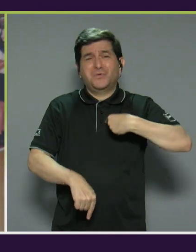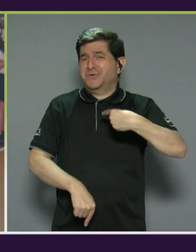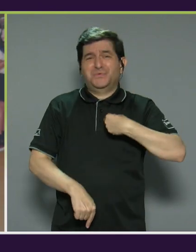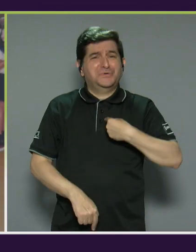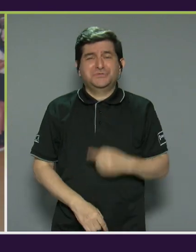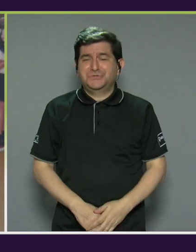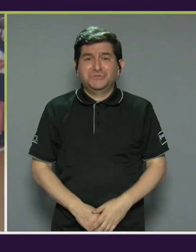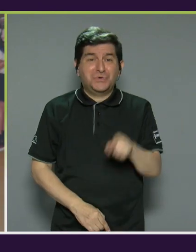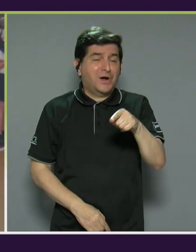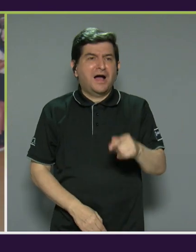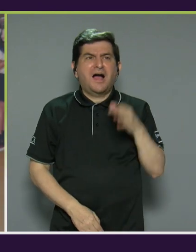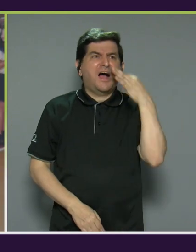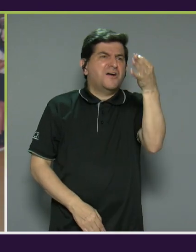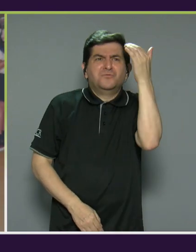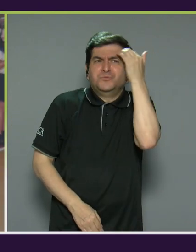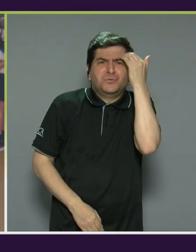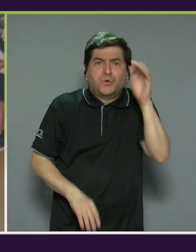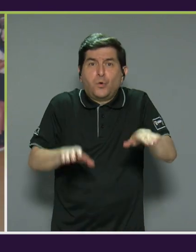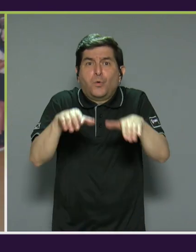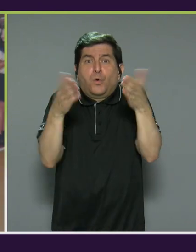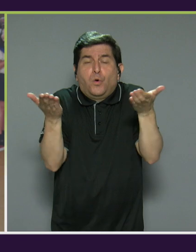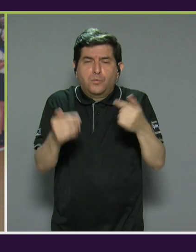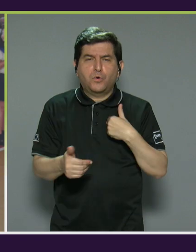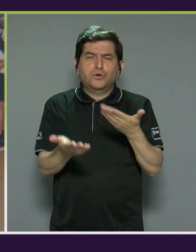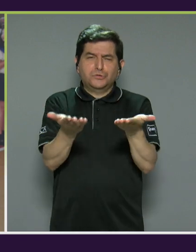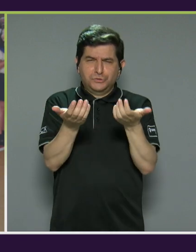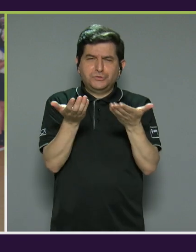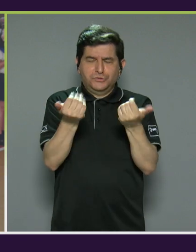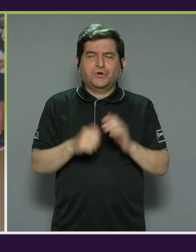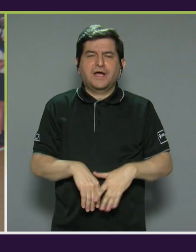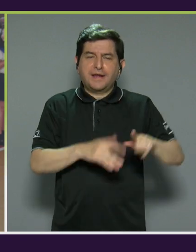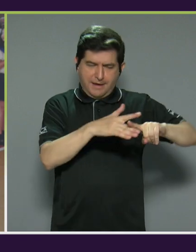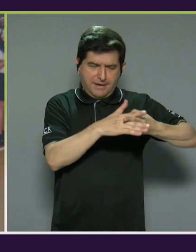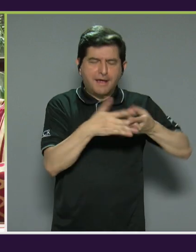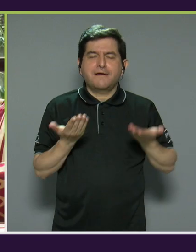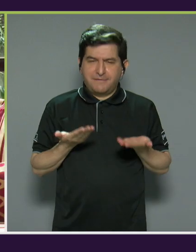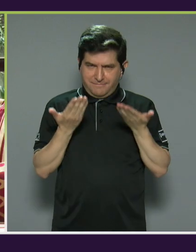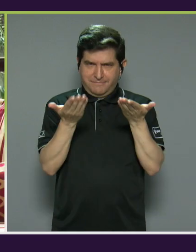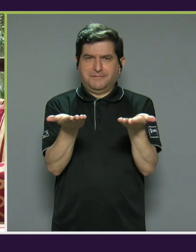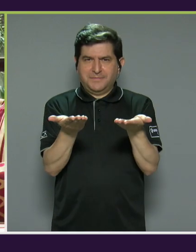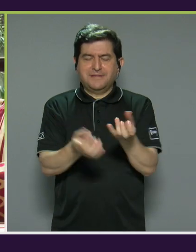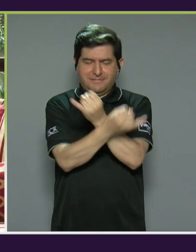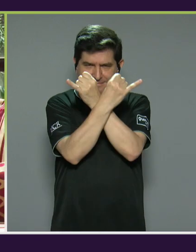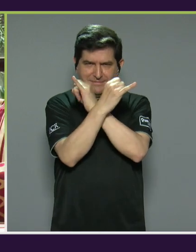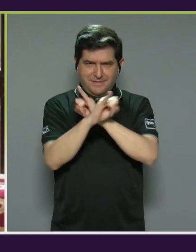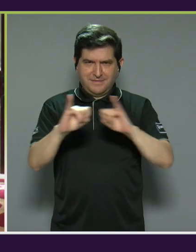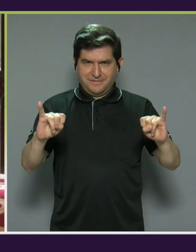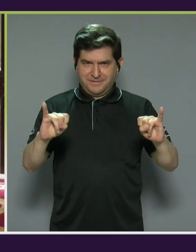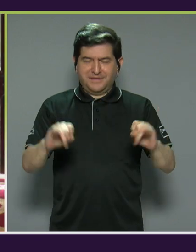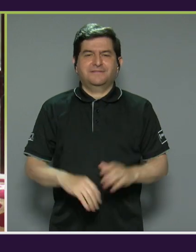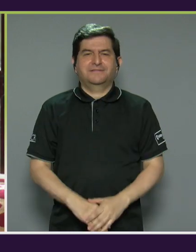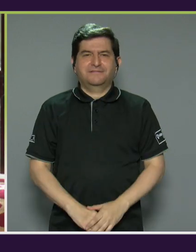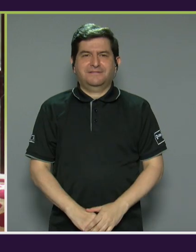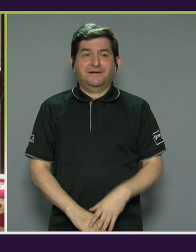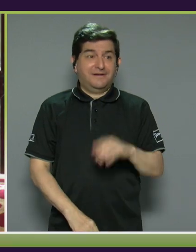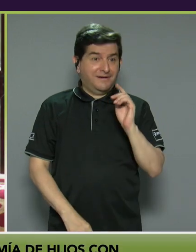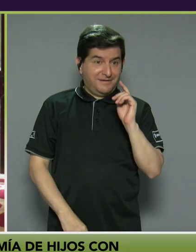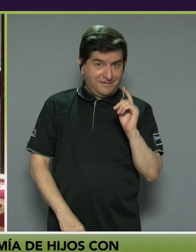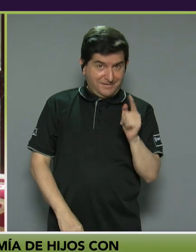prediciendo el futuro. Sí, he querido siempre dejarle las herramientas de independencia, las cuales